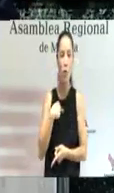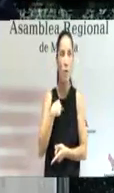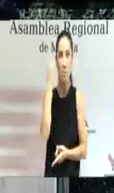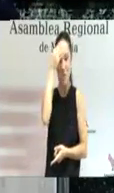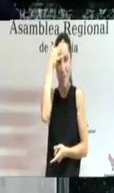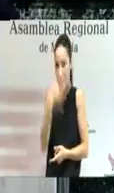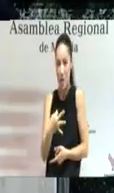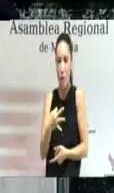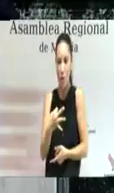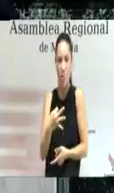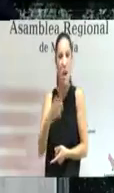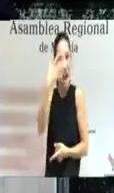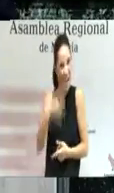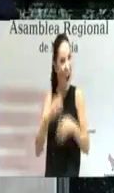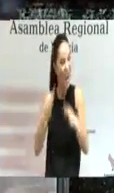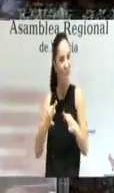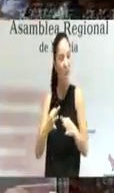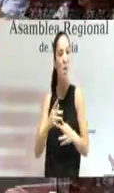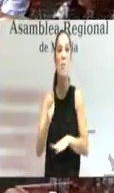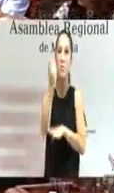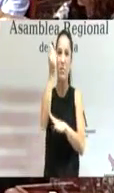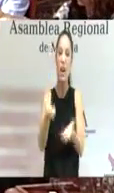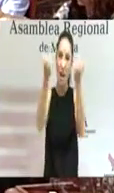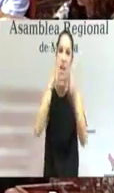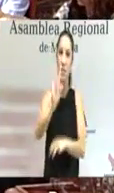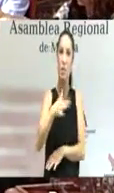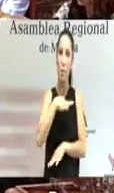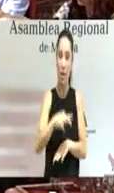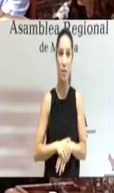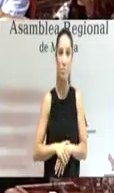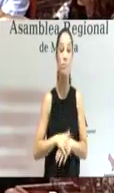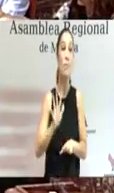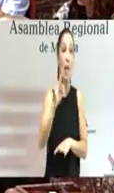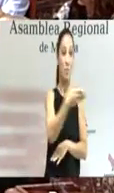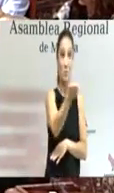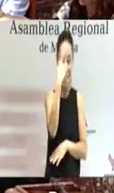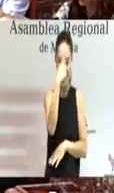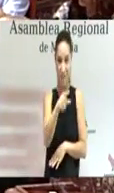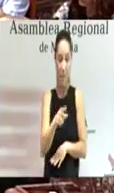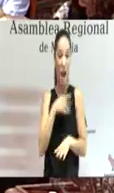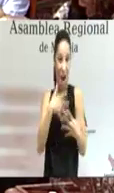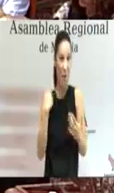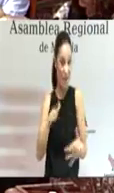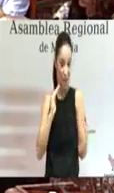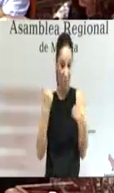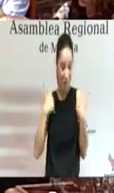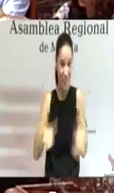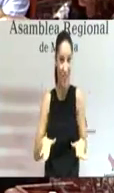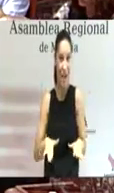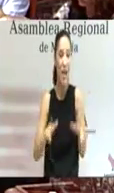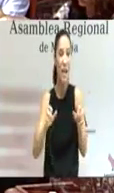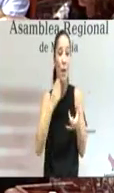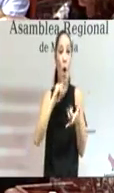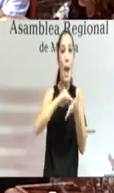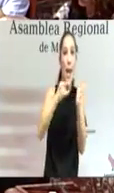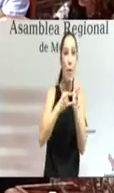así vamos a ser capaces de hacerlo porque como bien saben ya a estas alturas la elaboración de un